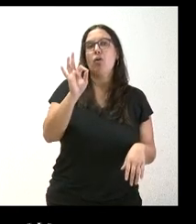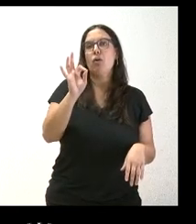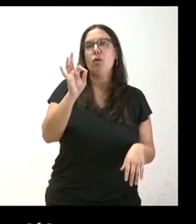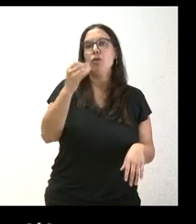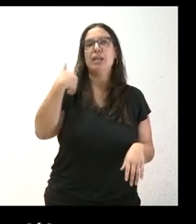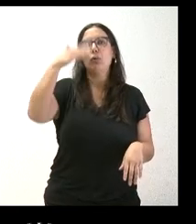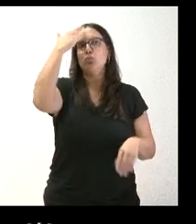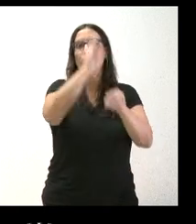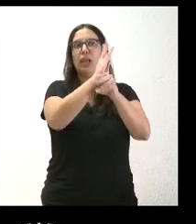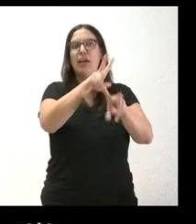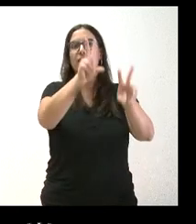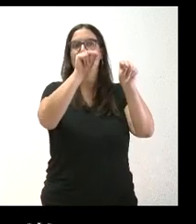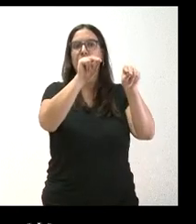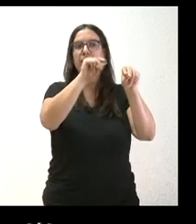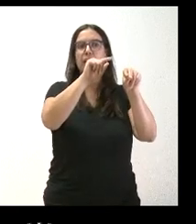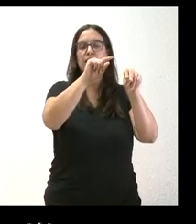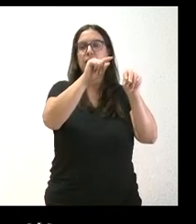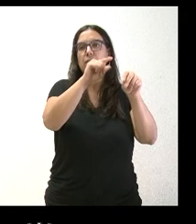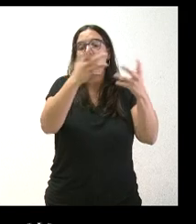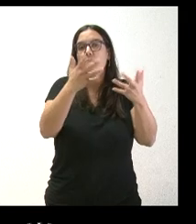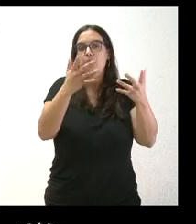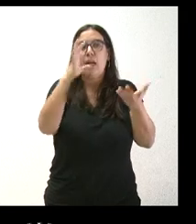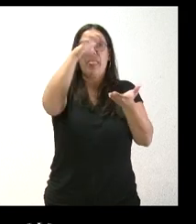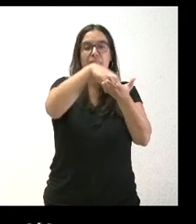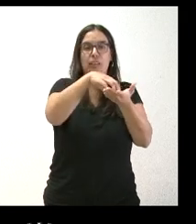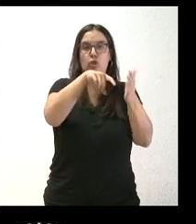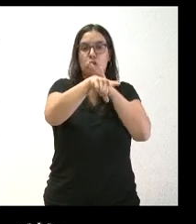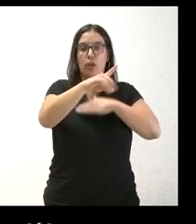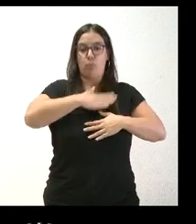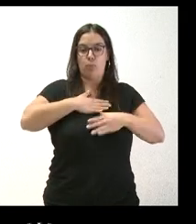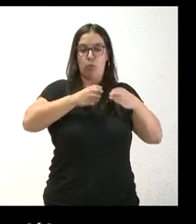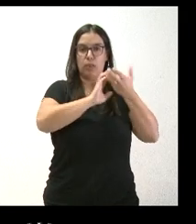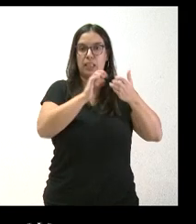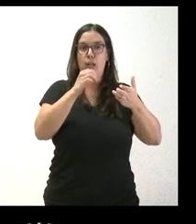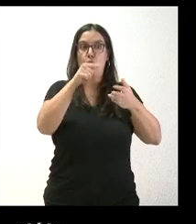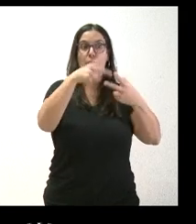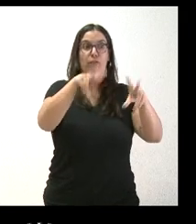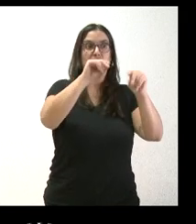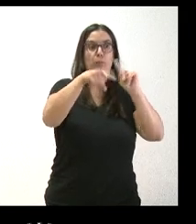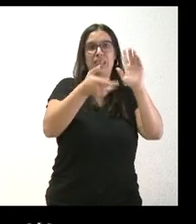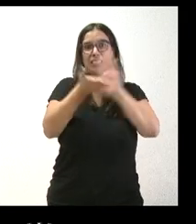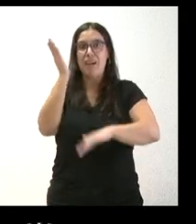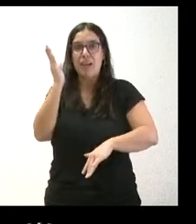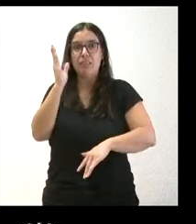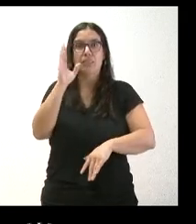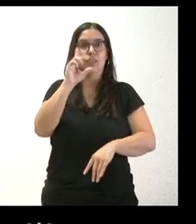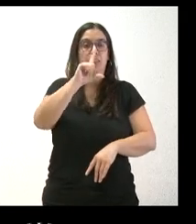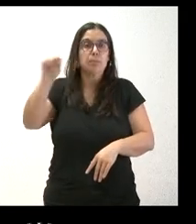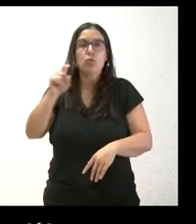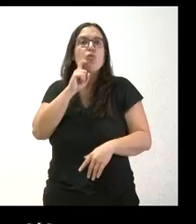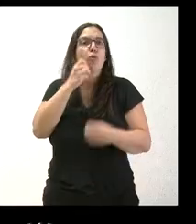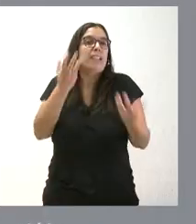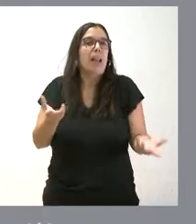estar tutelados o en centros gestionados por la Junta se marchan o no sé cómo les va.